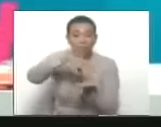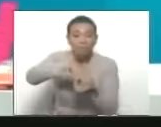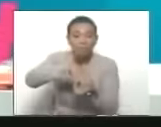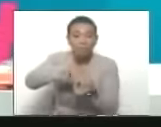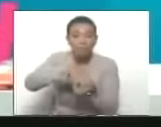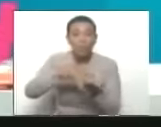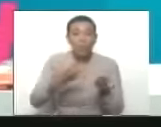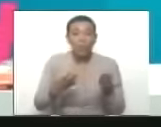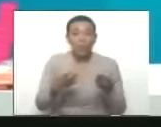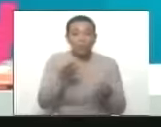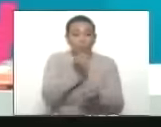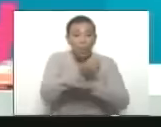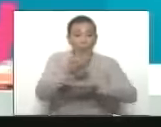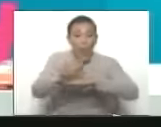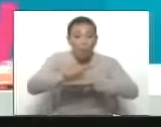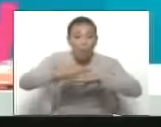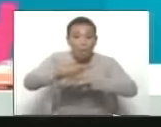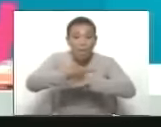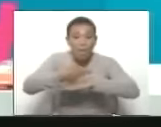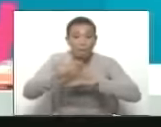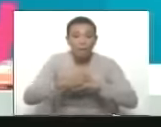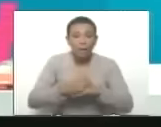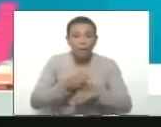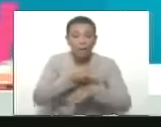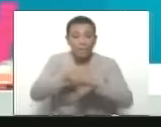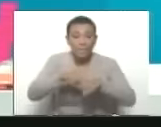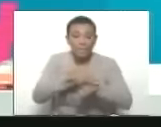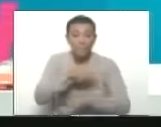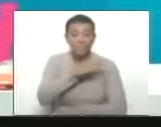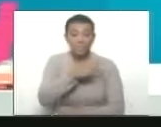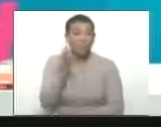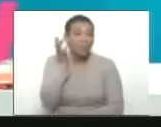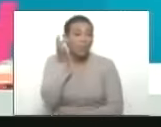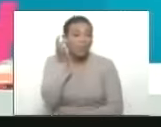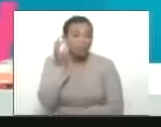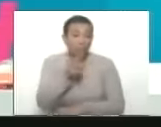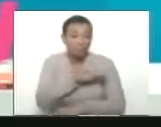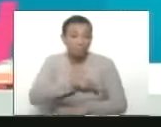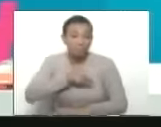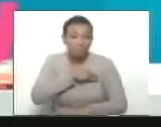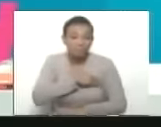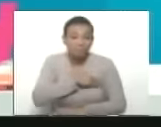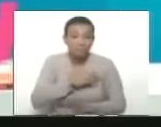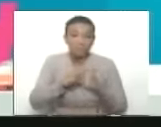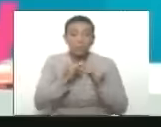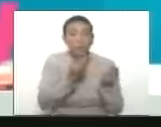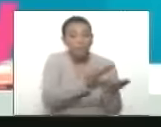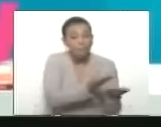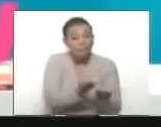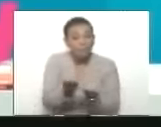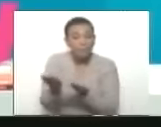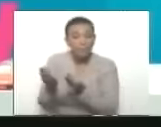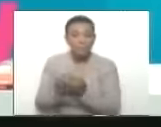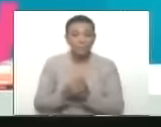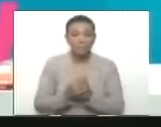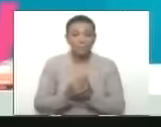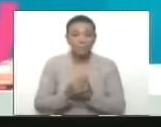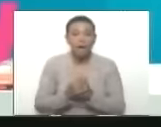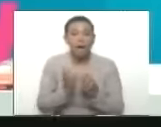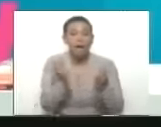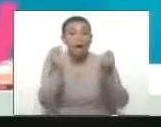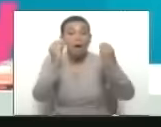de la gran misión Venezuela Mujer. Las he invitado a todas, porque hemos